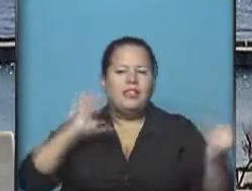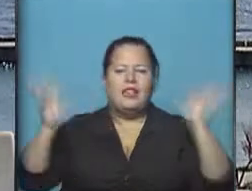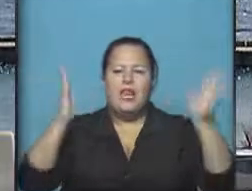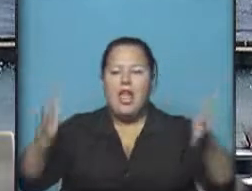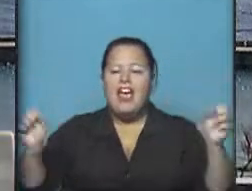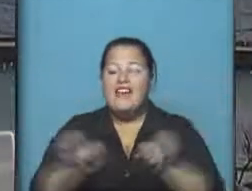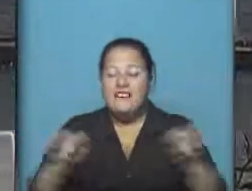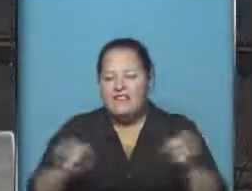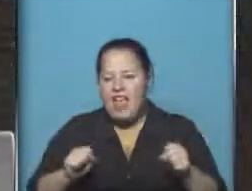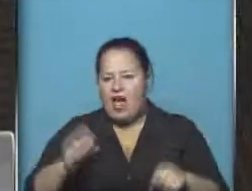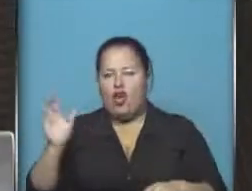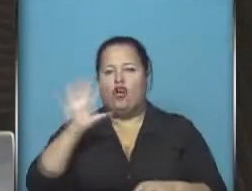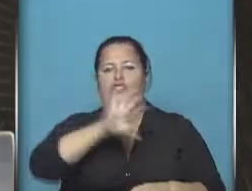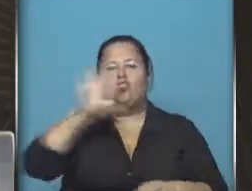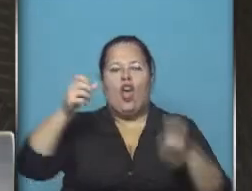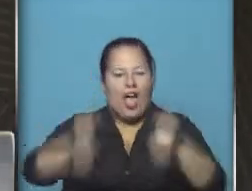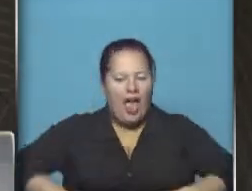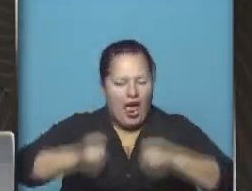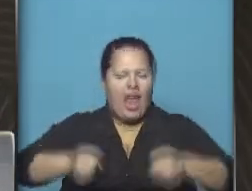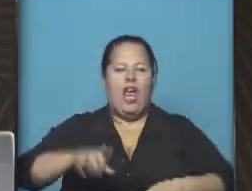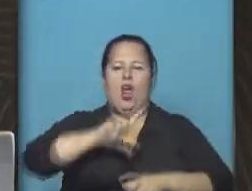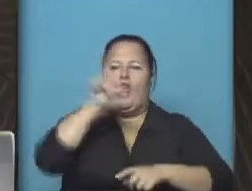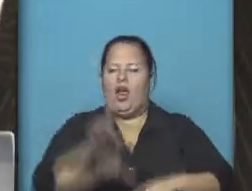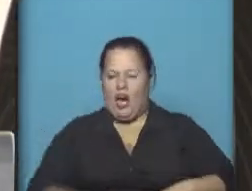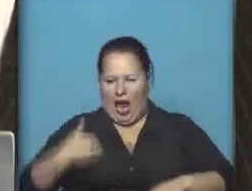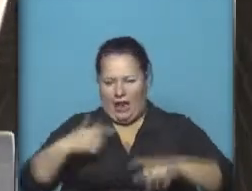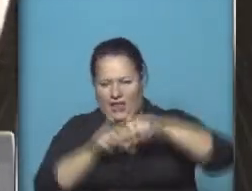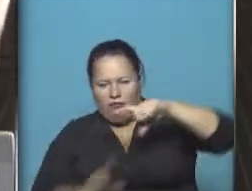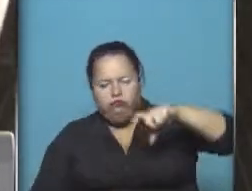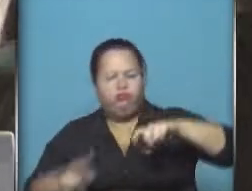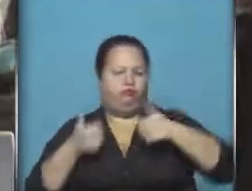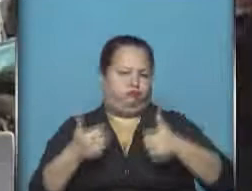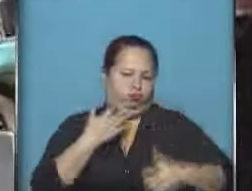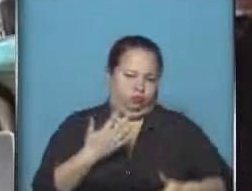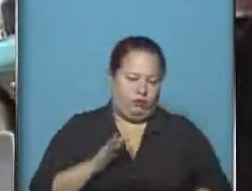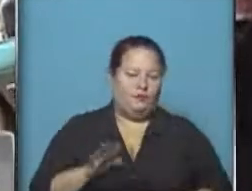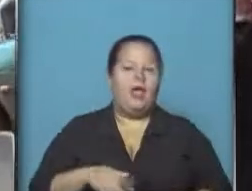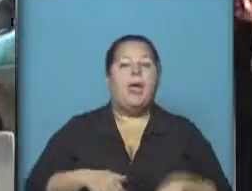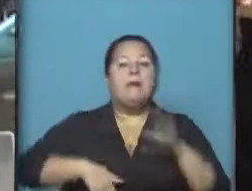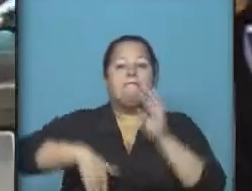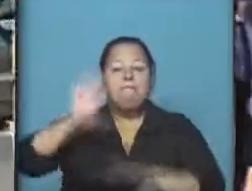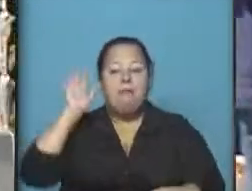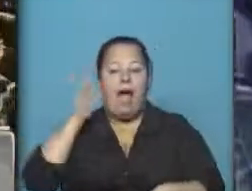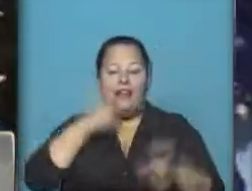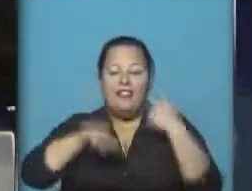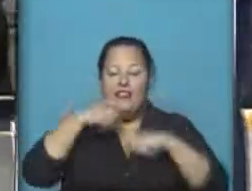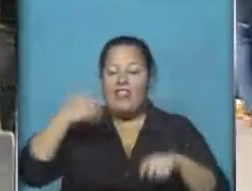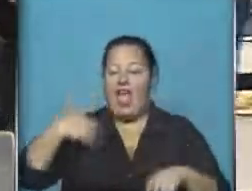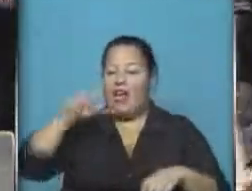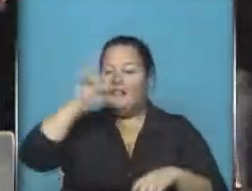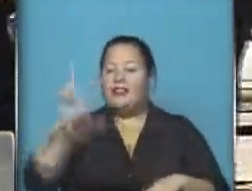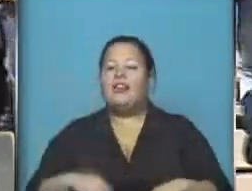invernal en todos los centros de esquí y en toda la Patagonia Argentina impresionante. Los destinos más vendidos en el ámbito nacional